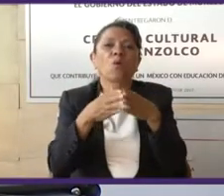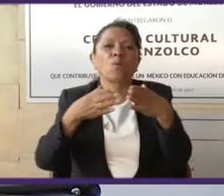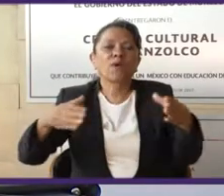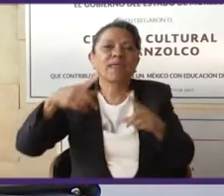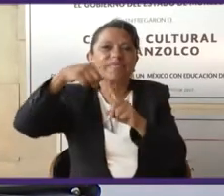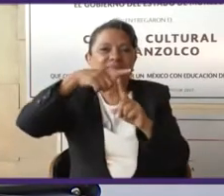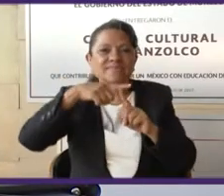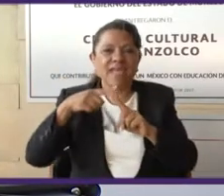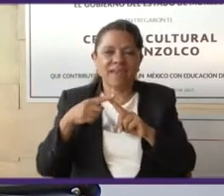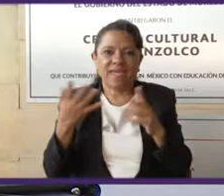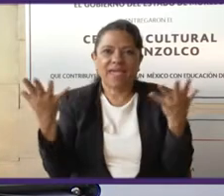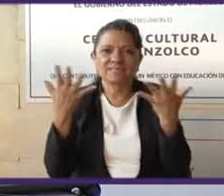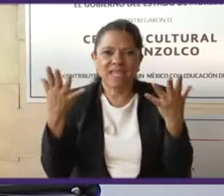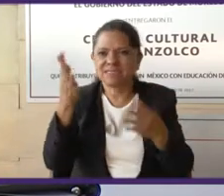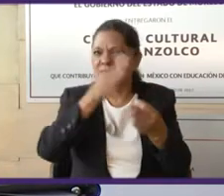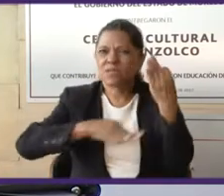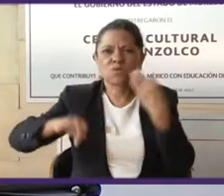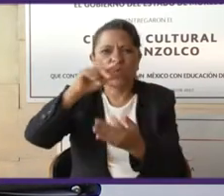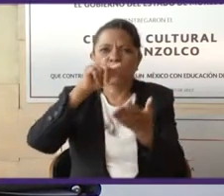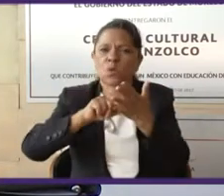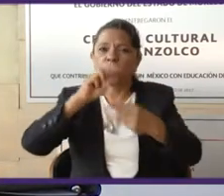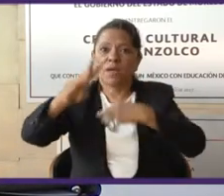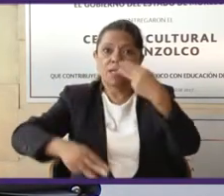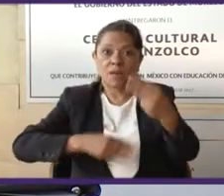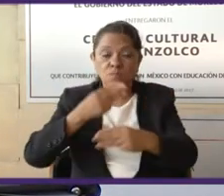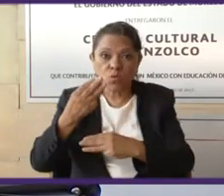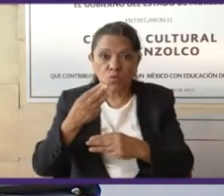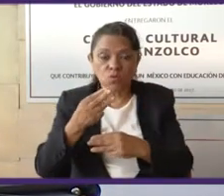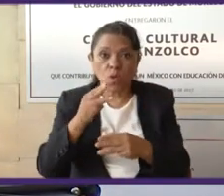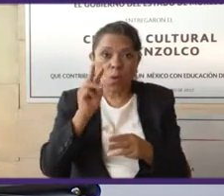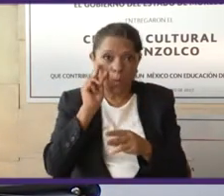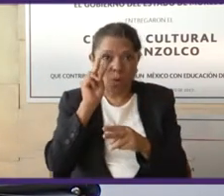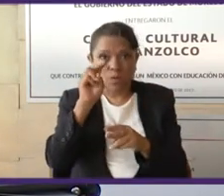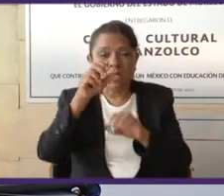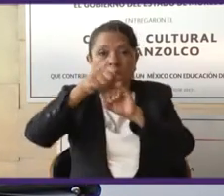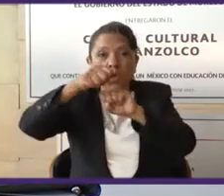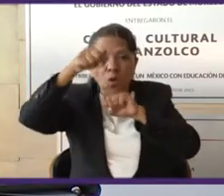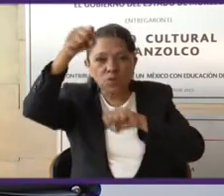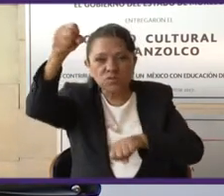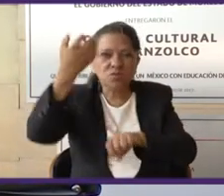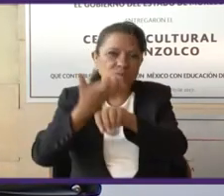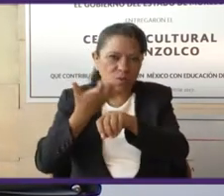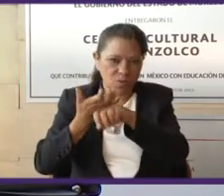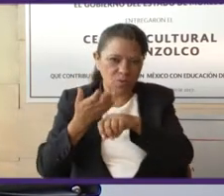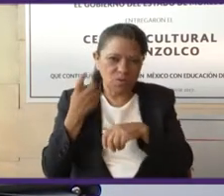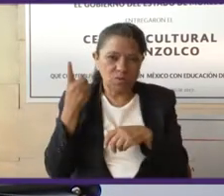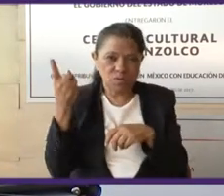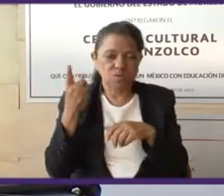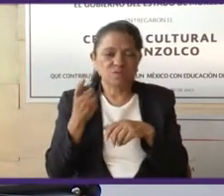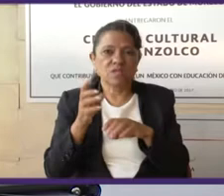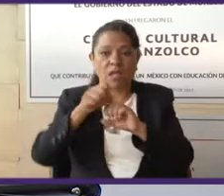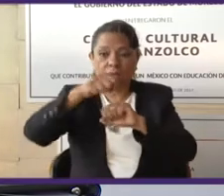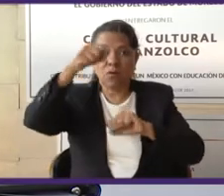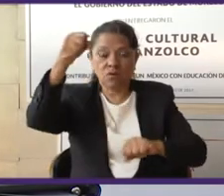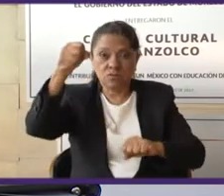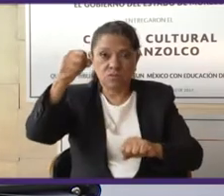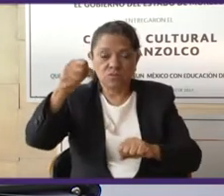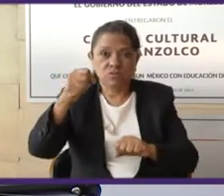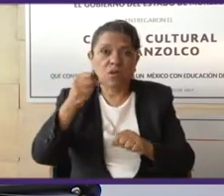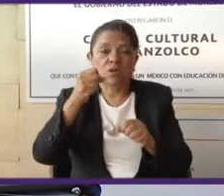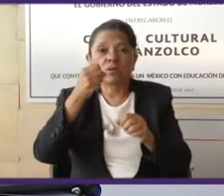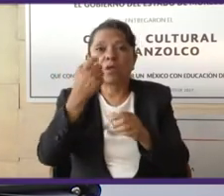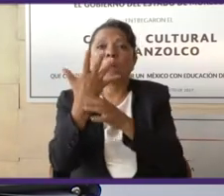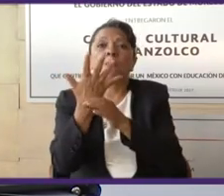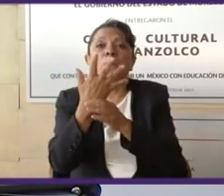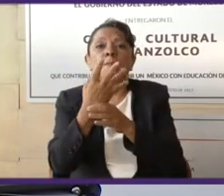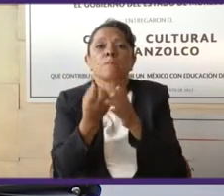que se han hecho en todas partes del mundo. Vean ustedes la Constitución norteamericana, los principios